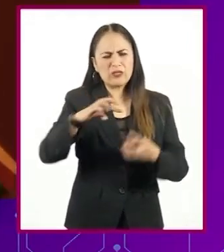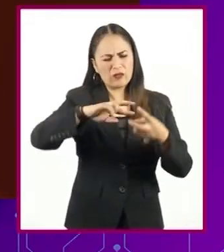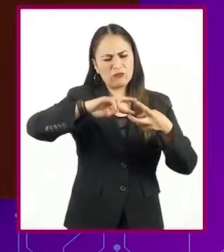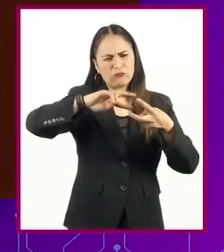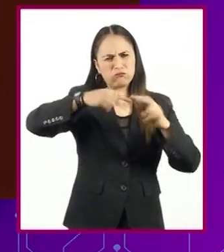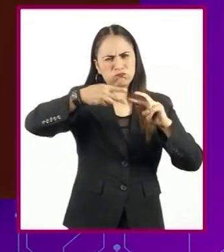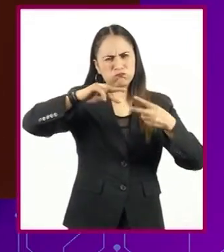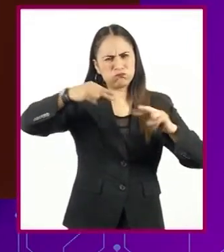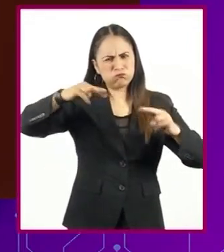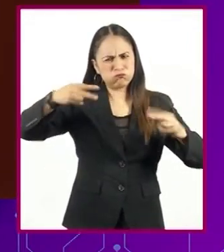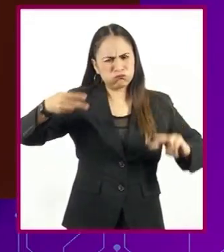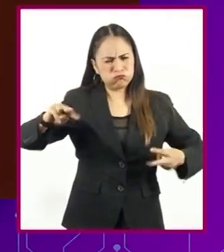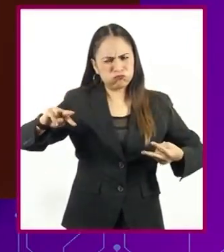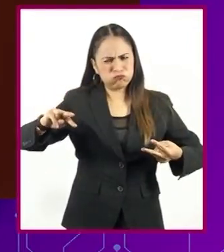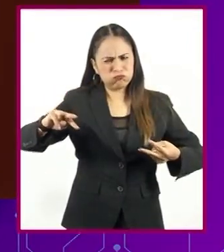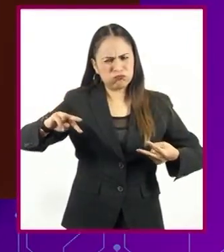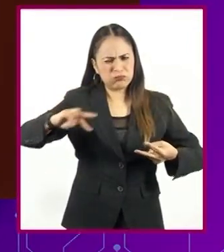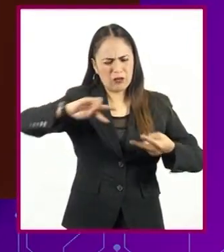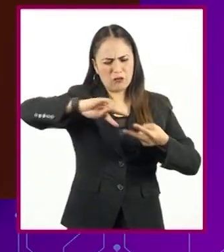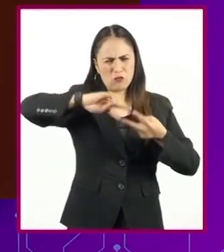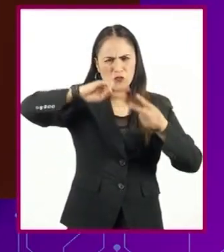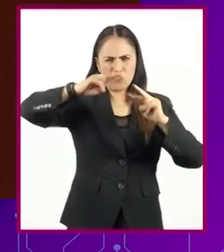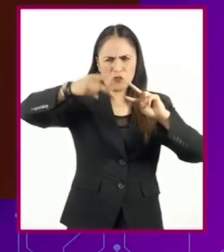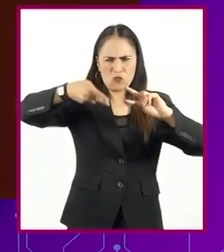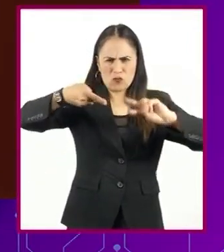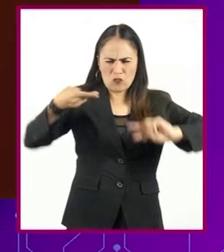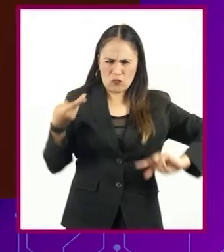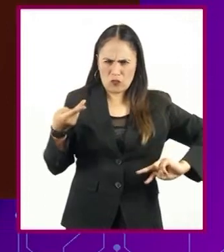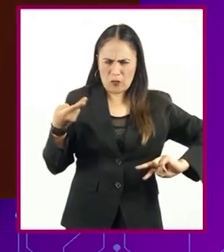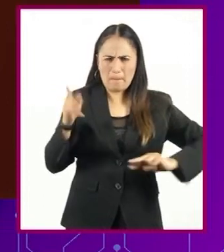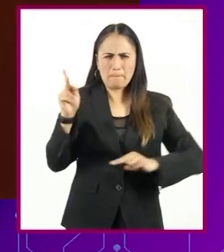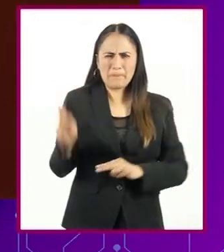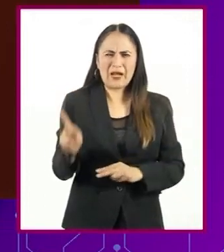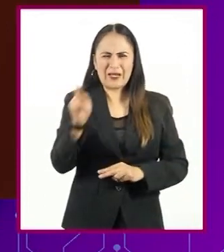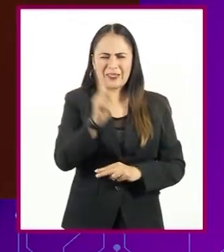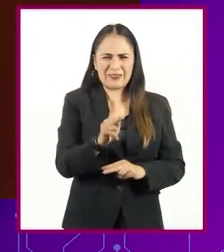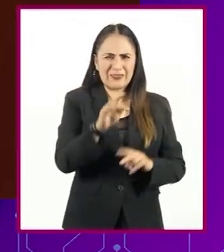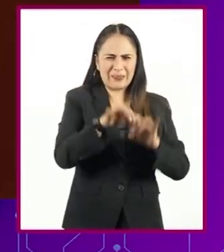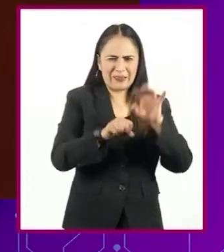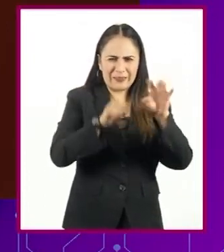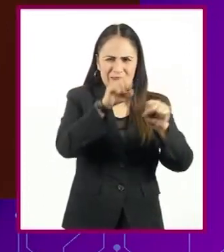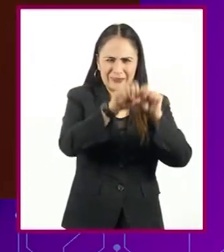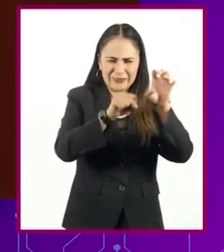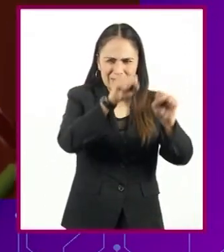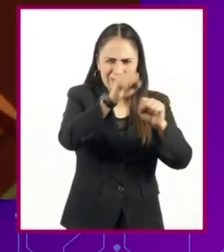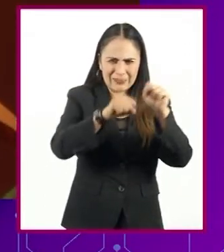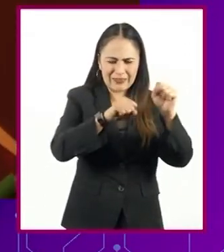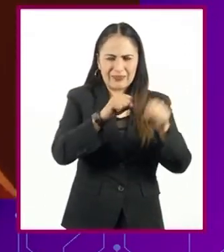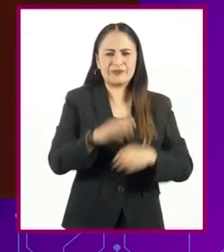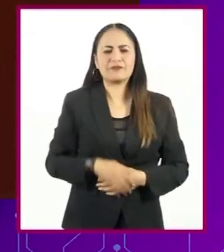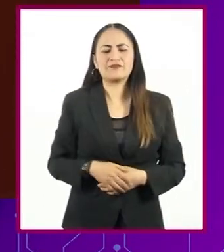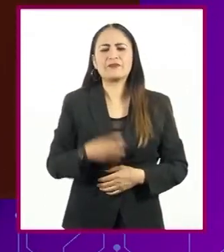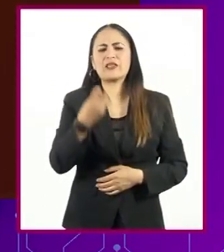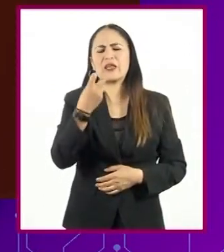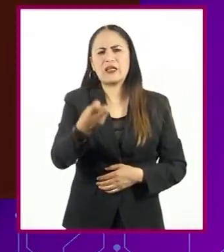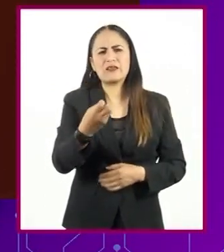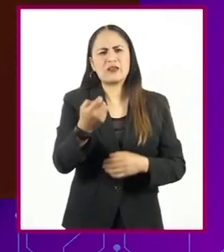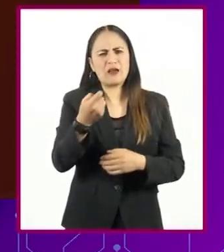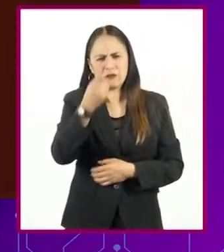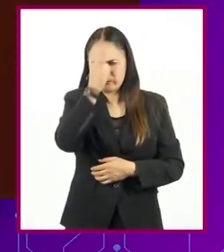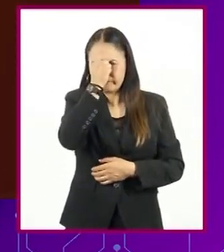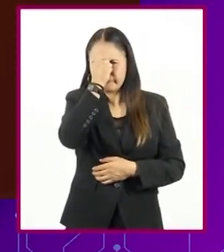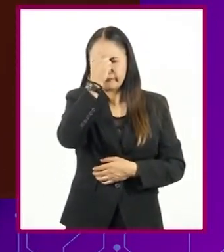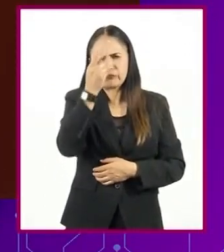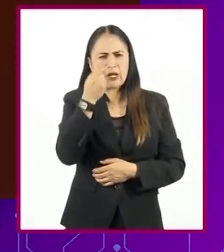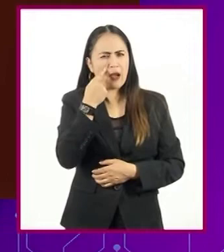cadenas que se unen formando una doble hélice, semejante a la escalera de caracol. Esta estructura fue descrita por primera vez en